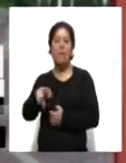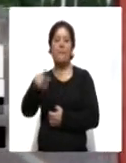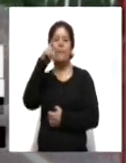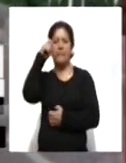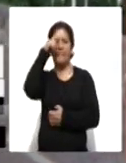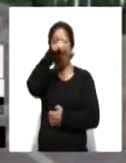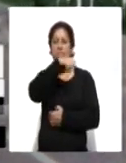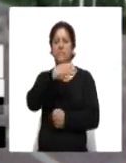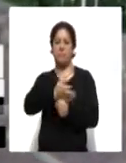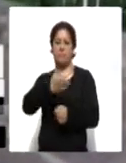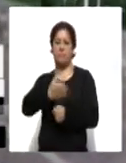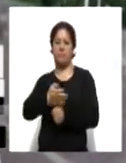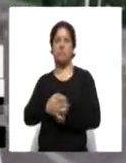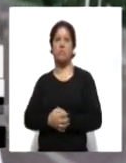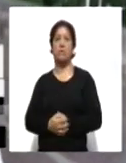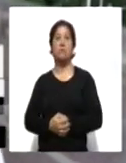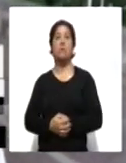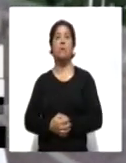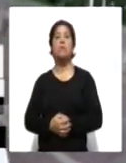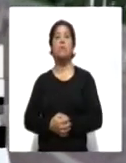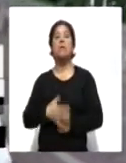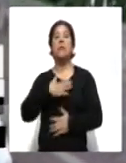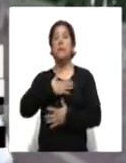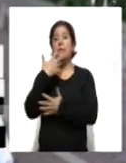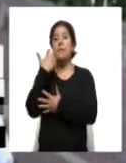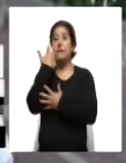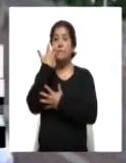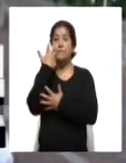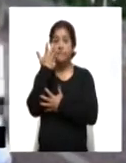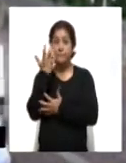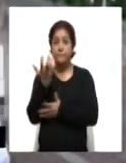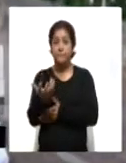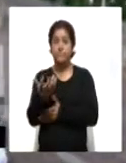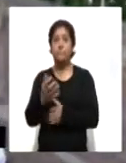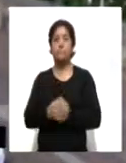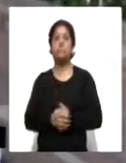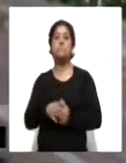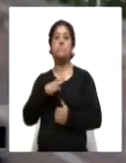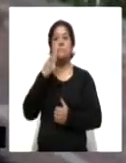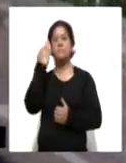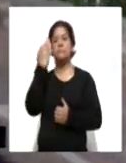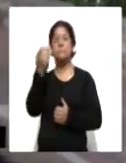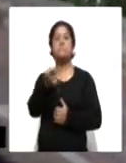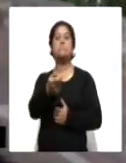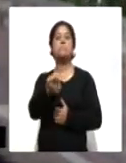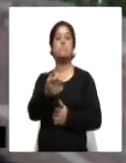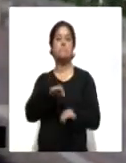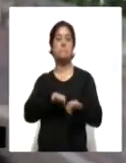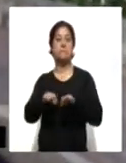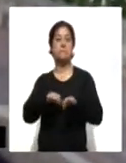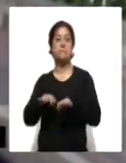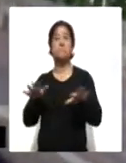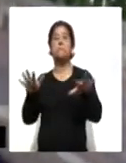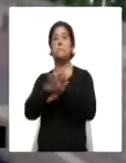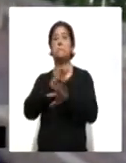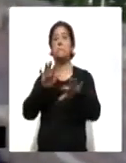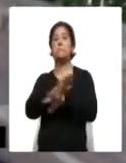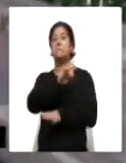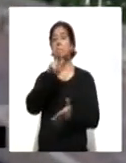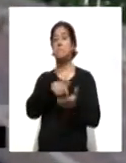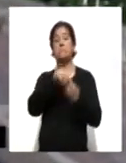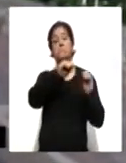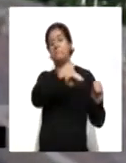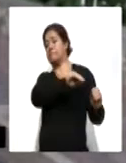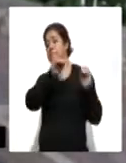difíciles en estos momentos, entonces tratamos de, tiene poco tiempo que trabajamos, que nos cambiamos de instalaciones,